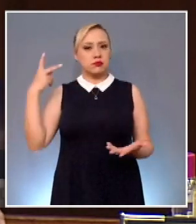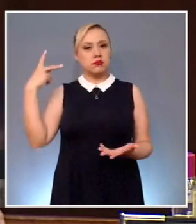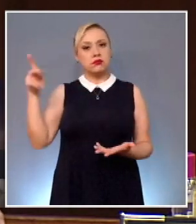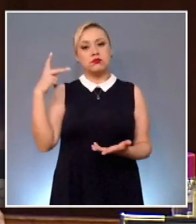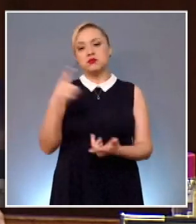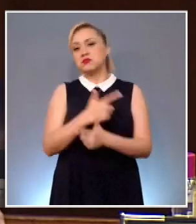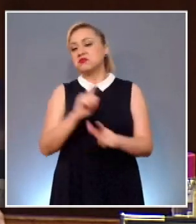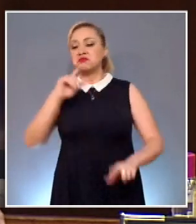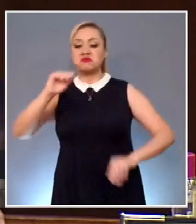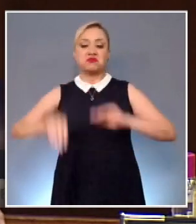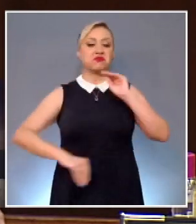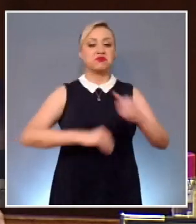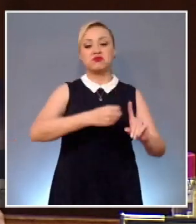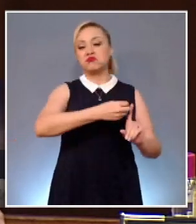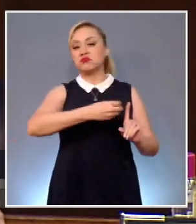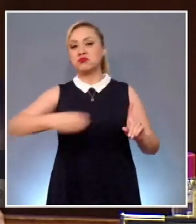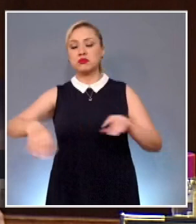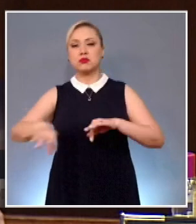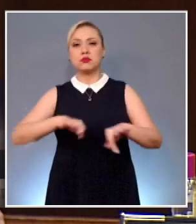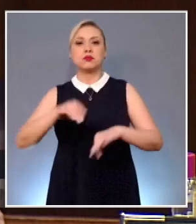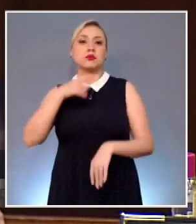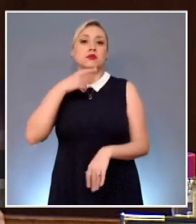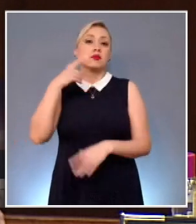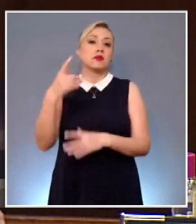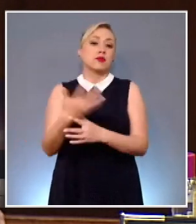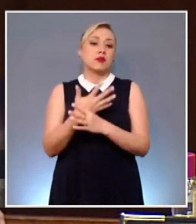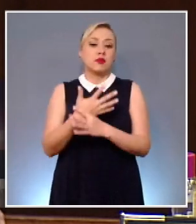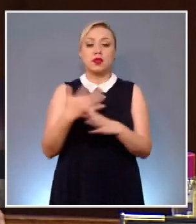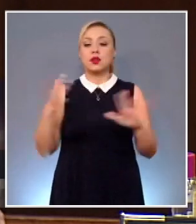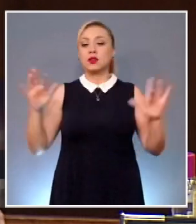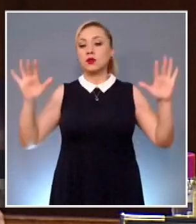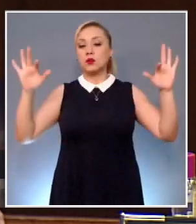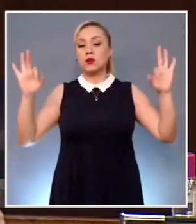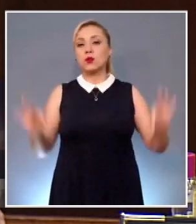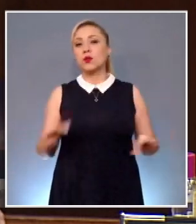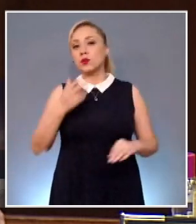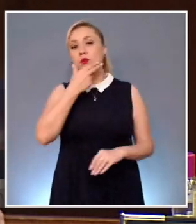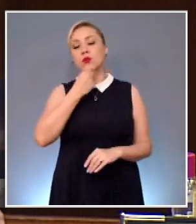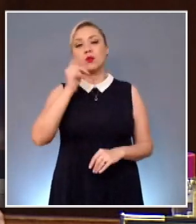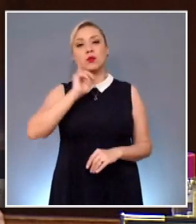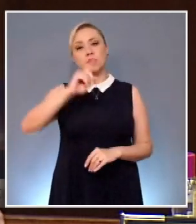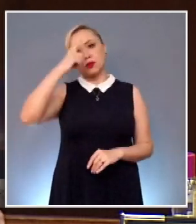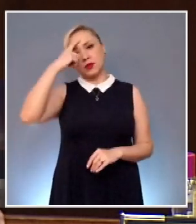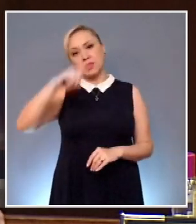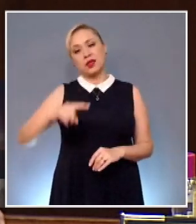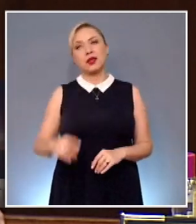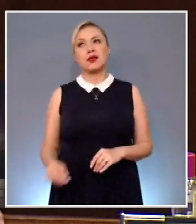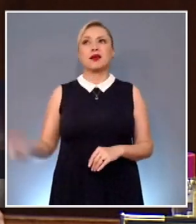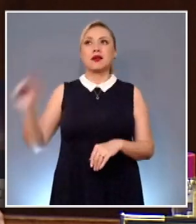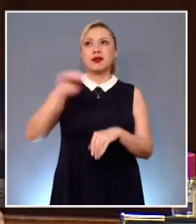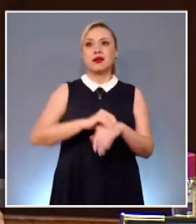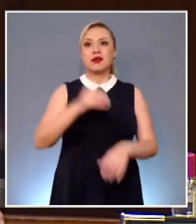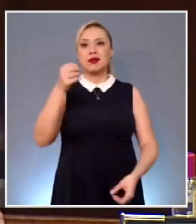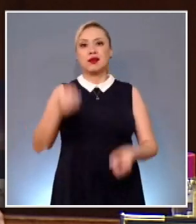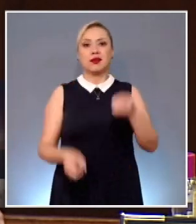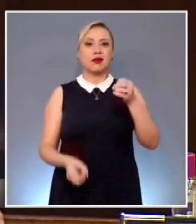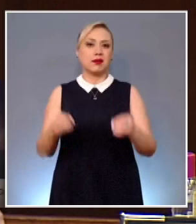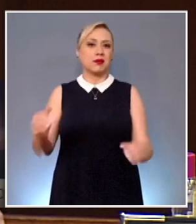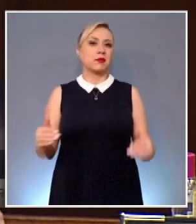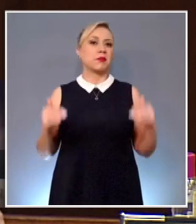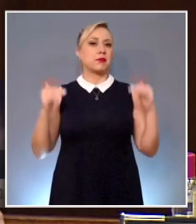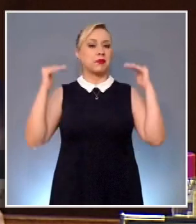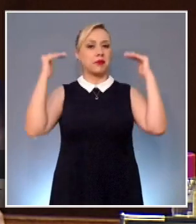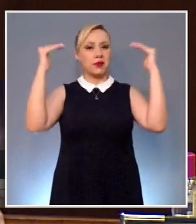conferida, estableció el principio de paridad de género en la integración del Tribunal Superior de Justicia y del Poder